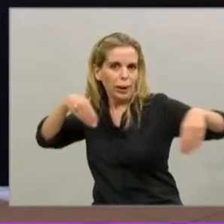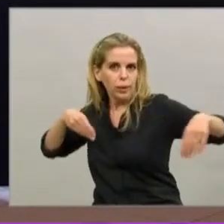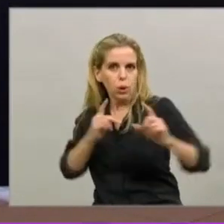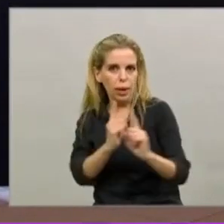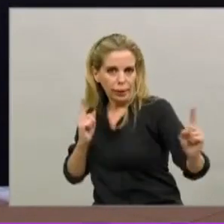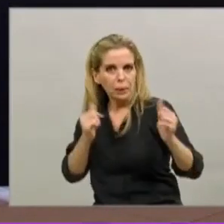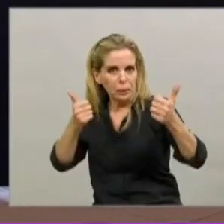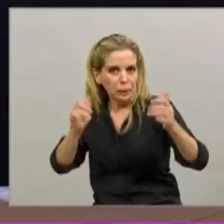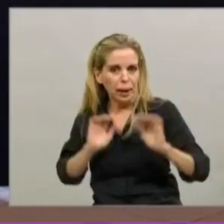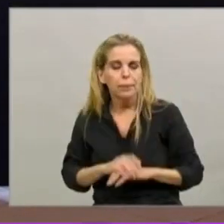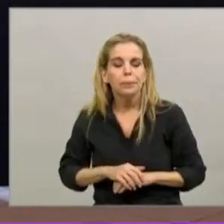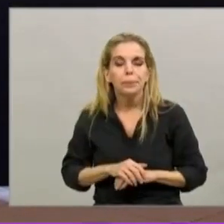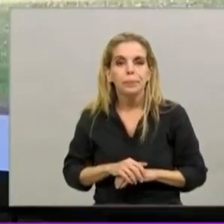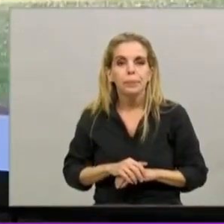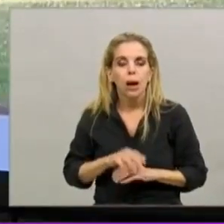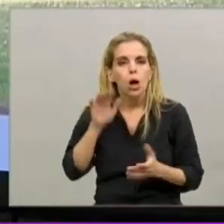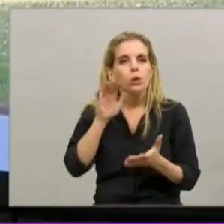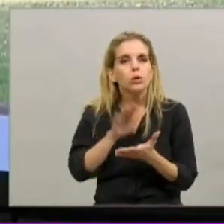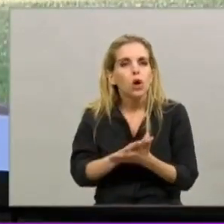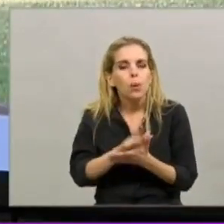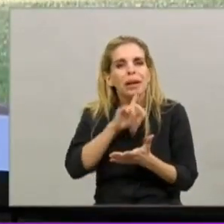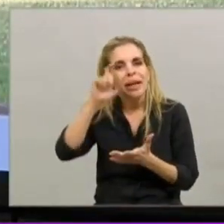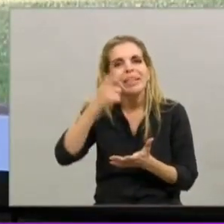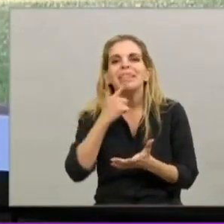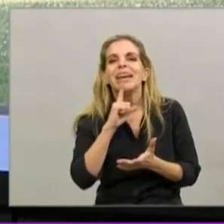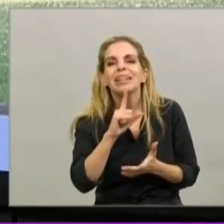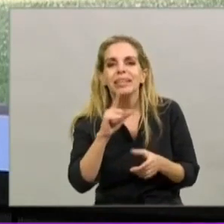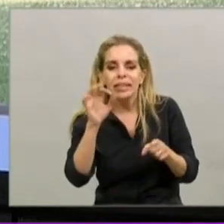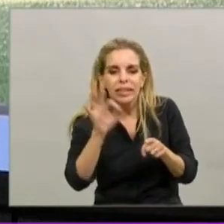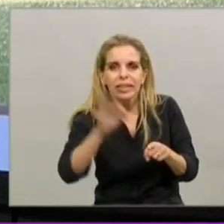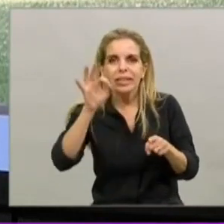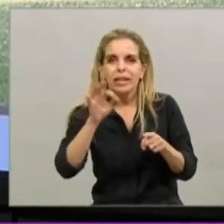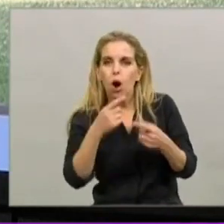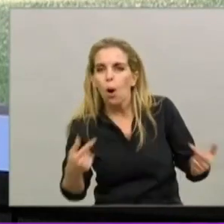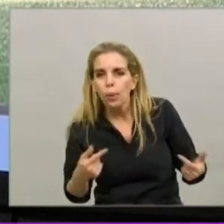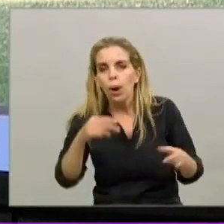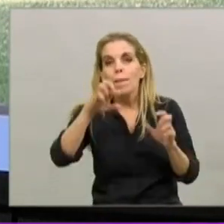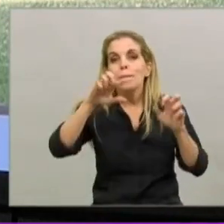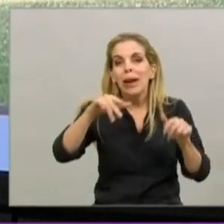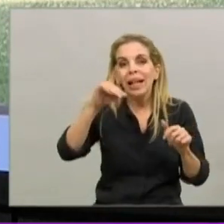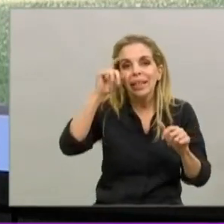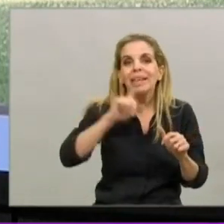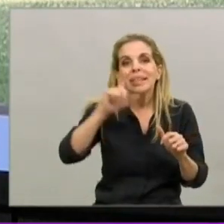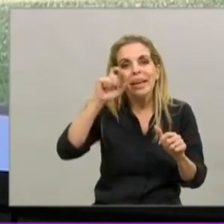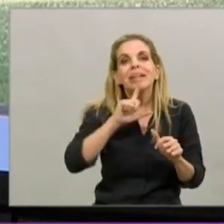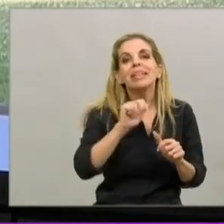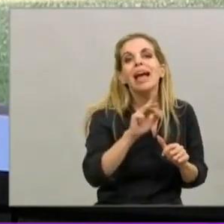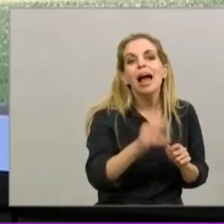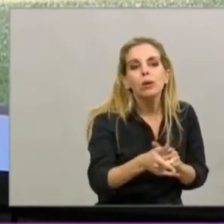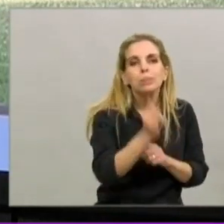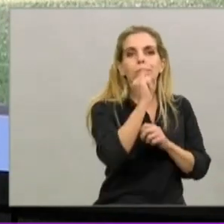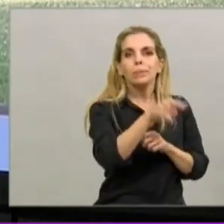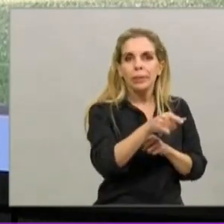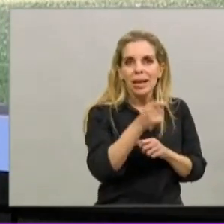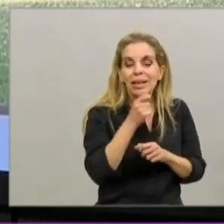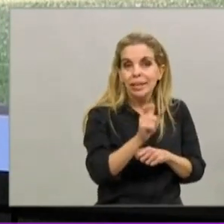Empiezo por el tema del testeo. Lo que se llama testeo, detección inteligente y focalizada de los casos y aislamiento. Esto